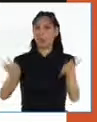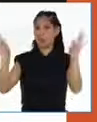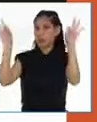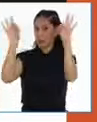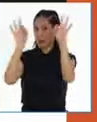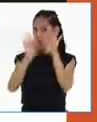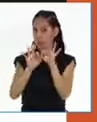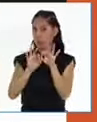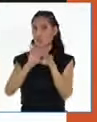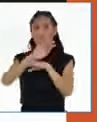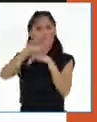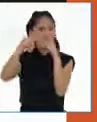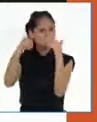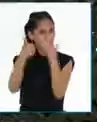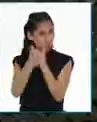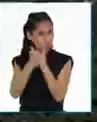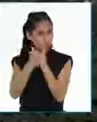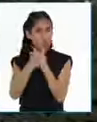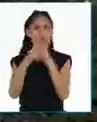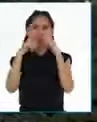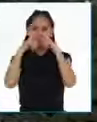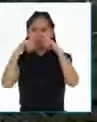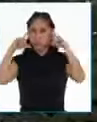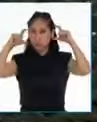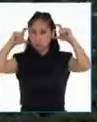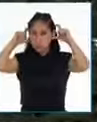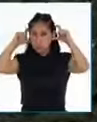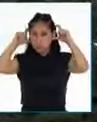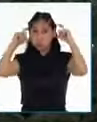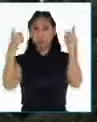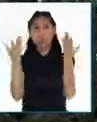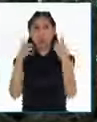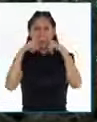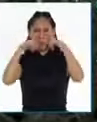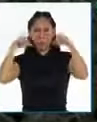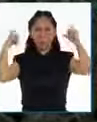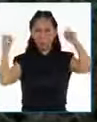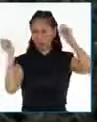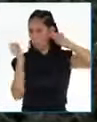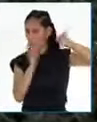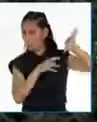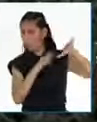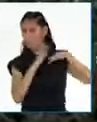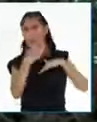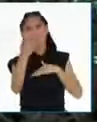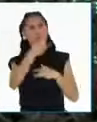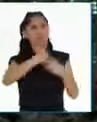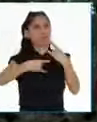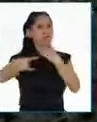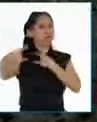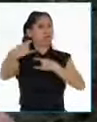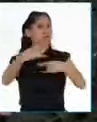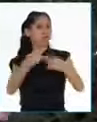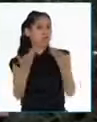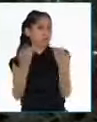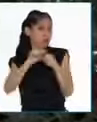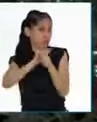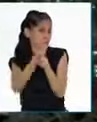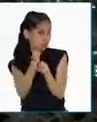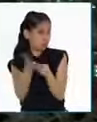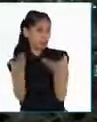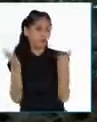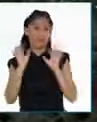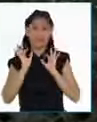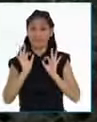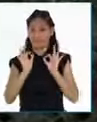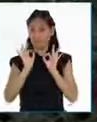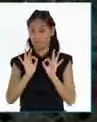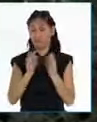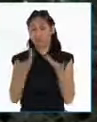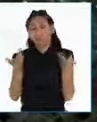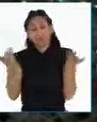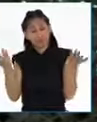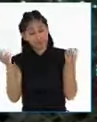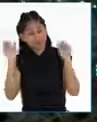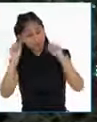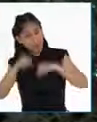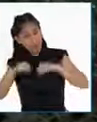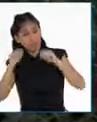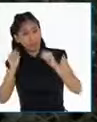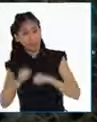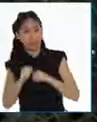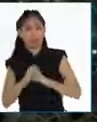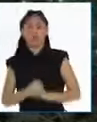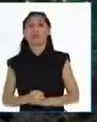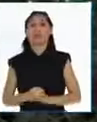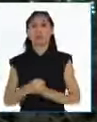terminar contagiándonos. Claro, exacto. Cuando una decisión involucra a la mayoría de la población del Perú, la llamamos un